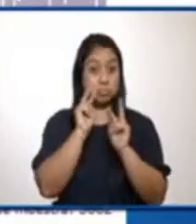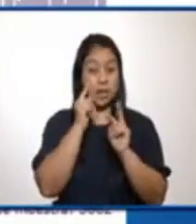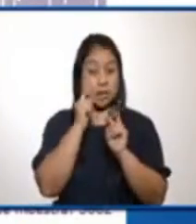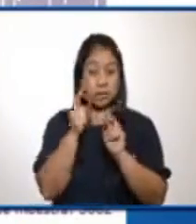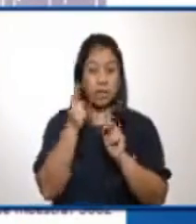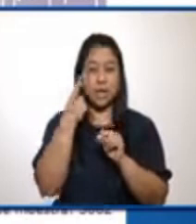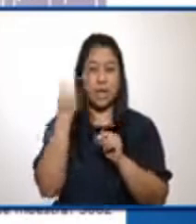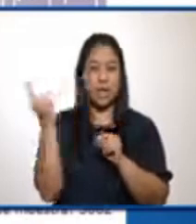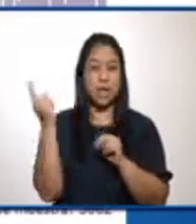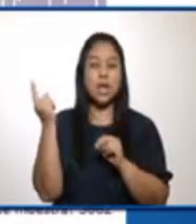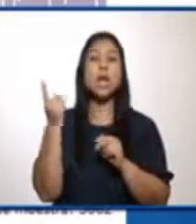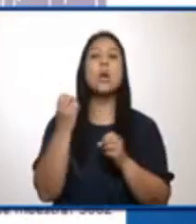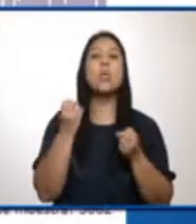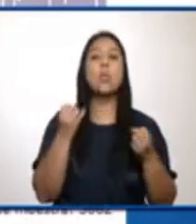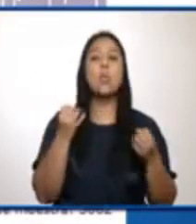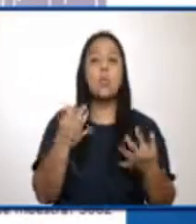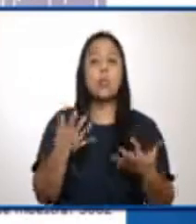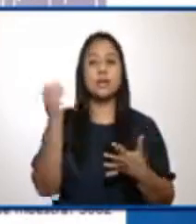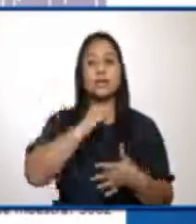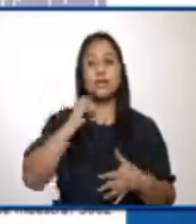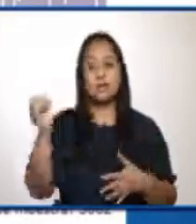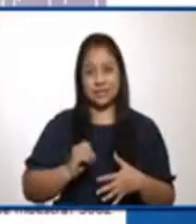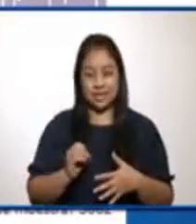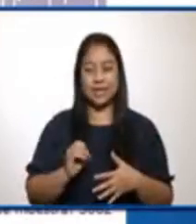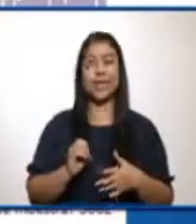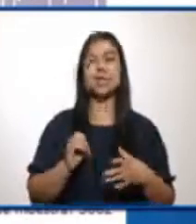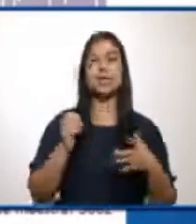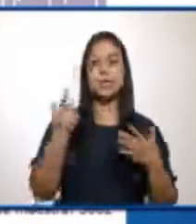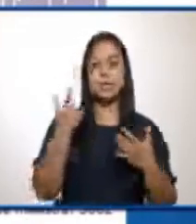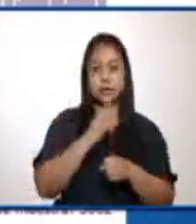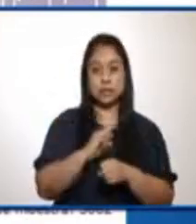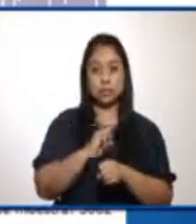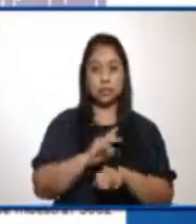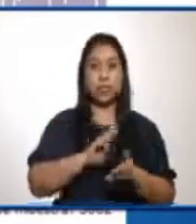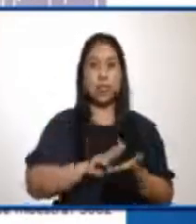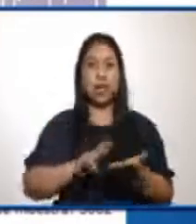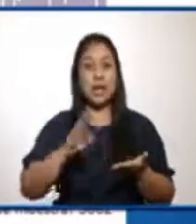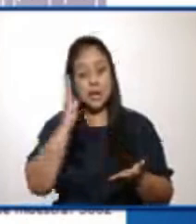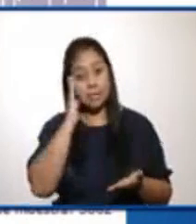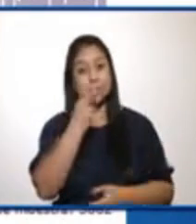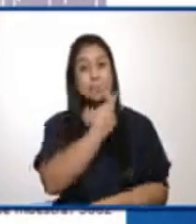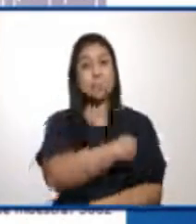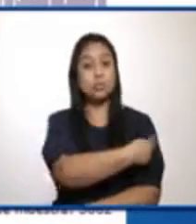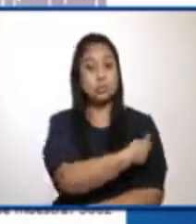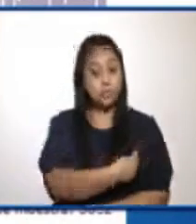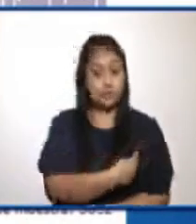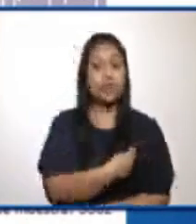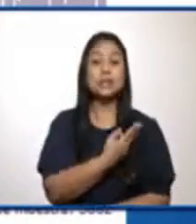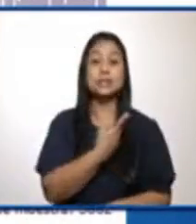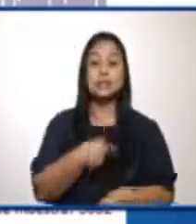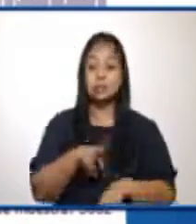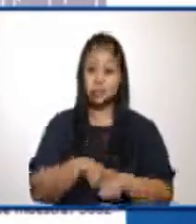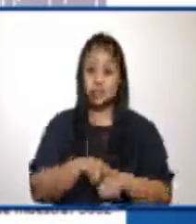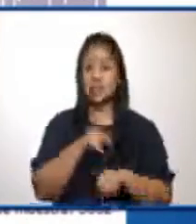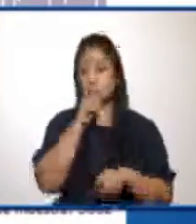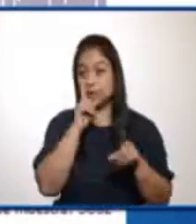porcentaje de ocupación en la red nacional de nuestros hospitales, tanto en los hospitales nacionales